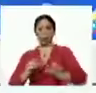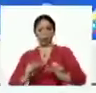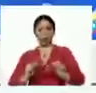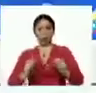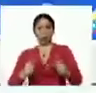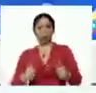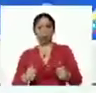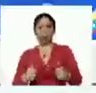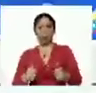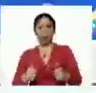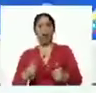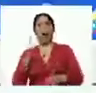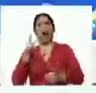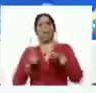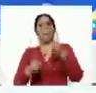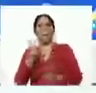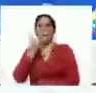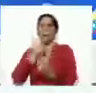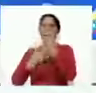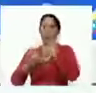cometiendo errores a veces,